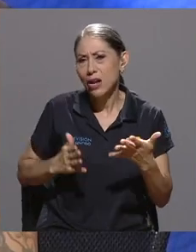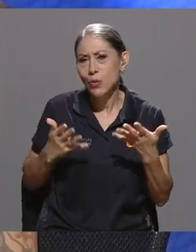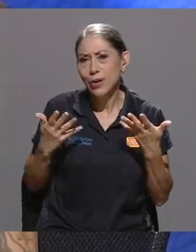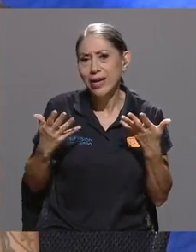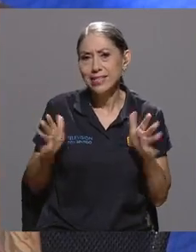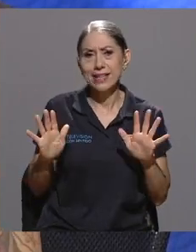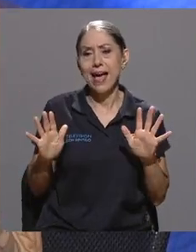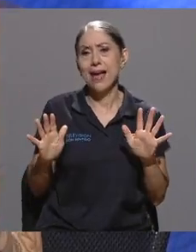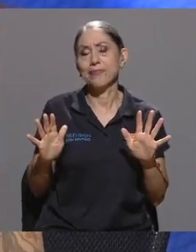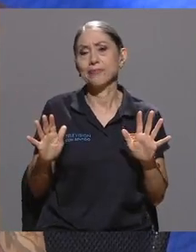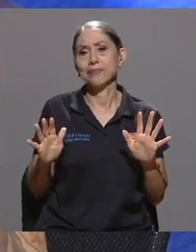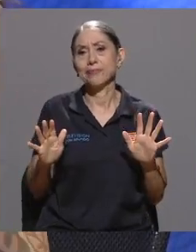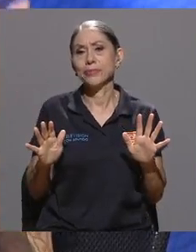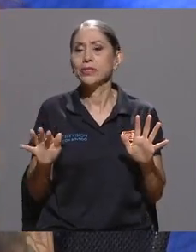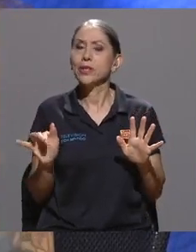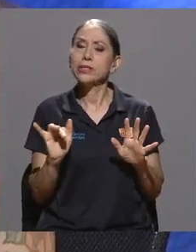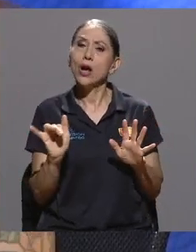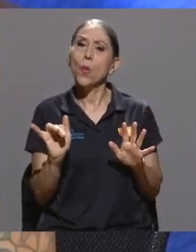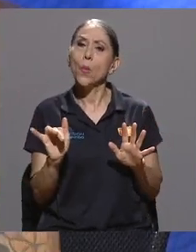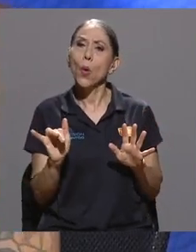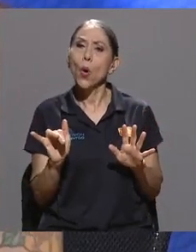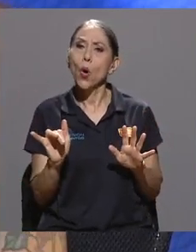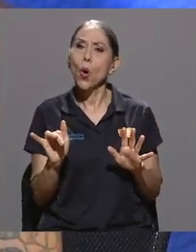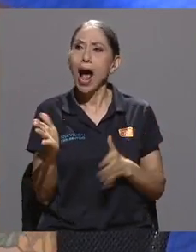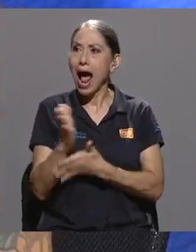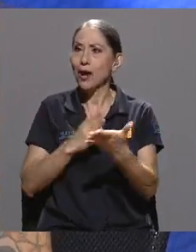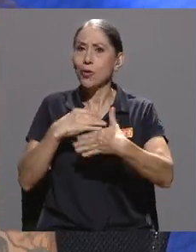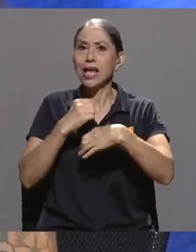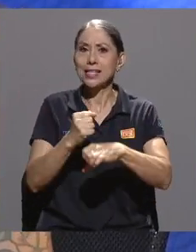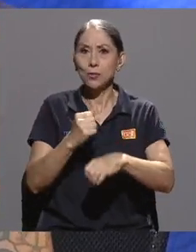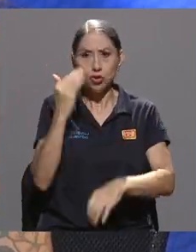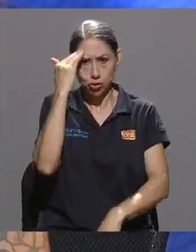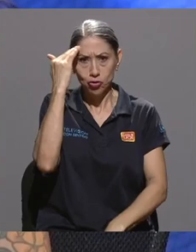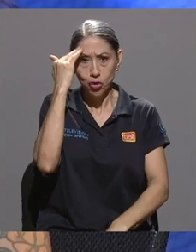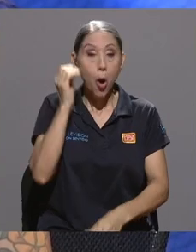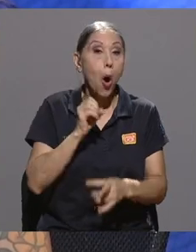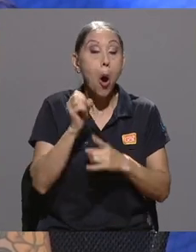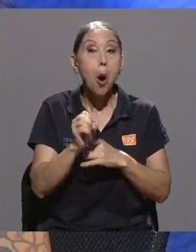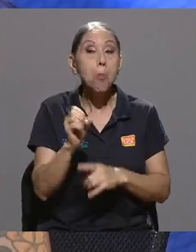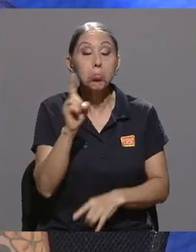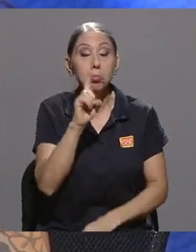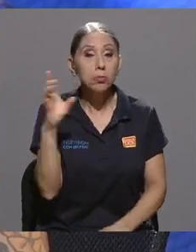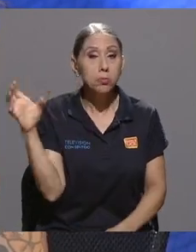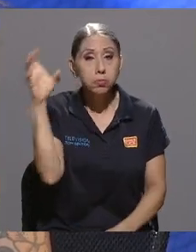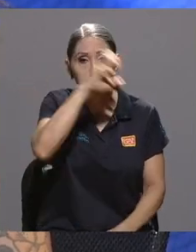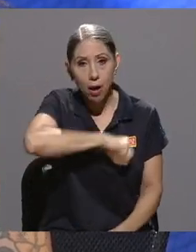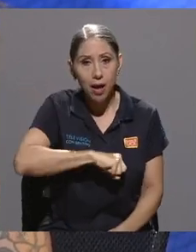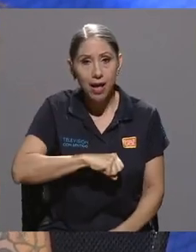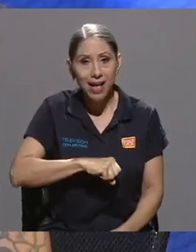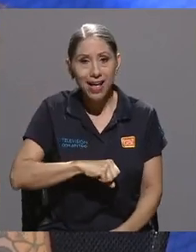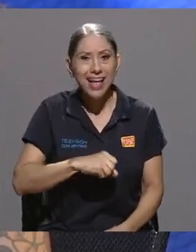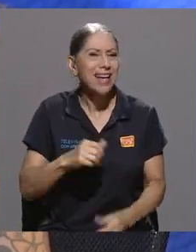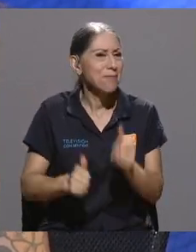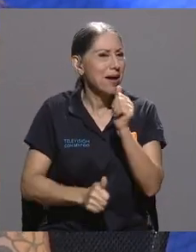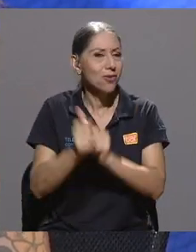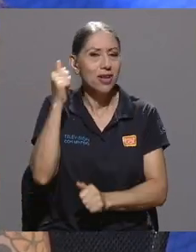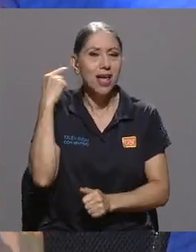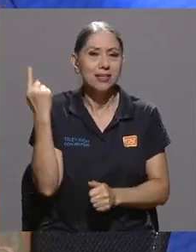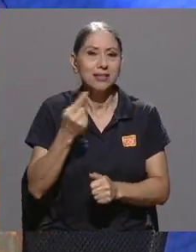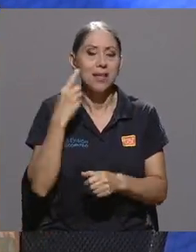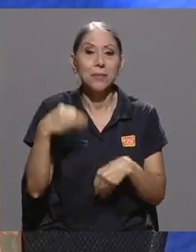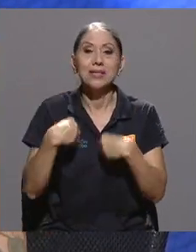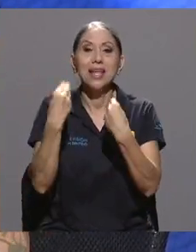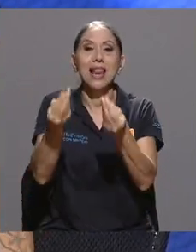sea como, consciente, ¿verdad?, pero inconscientemente se le tienden a dar los premios, en su mayoría a